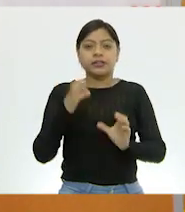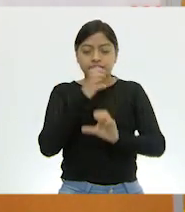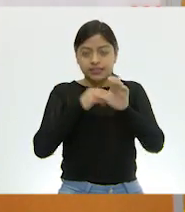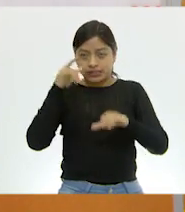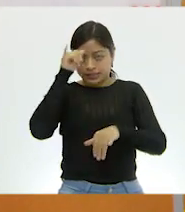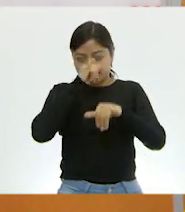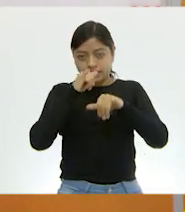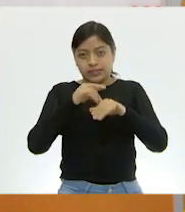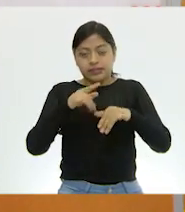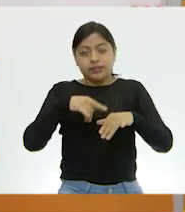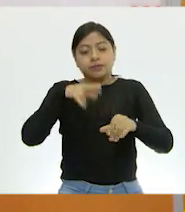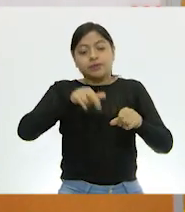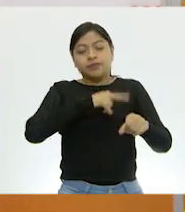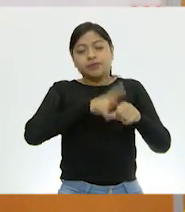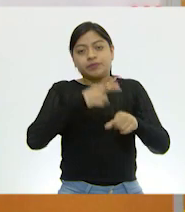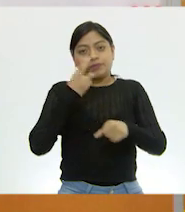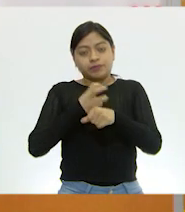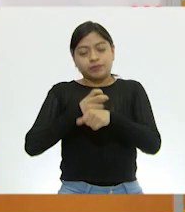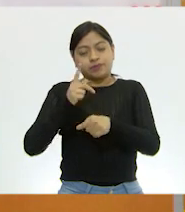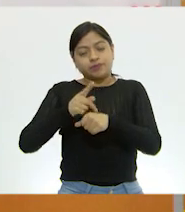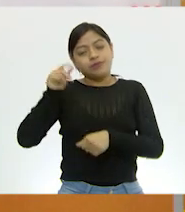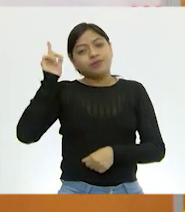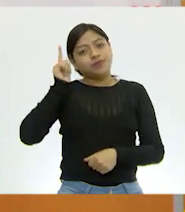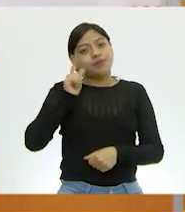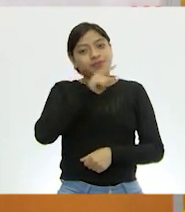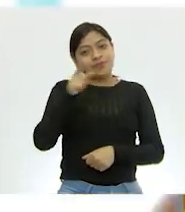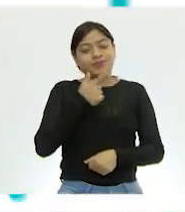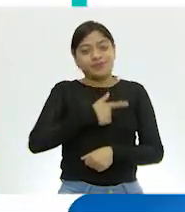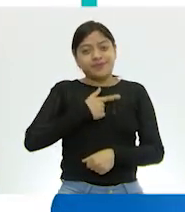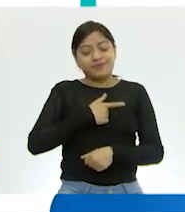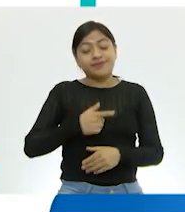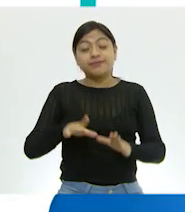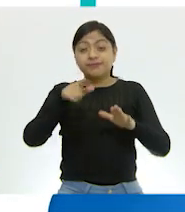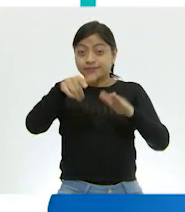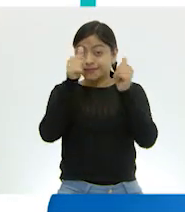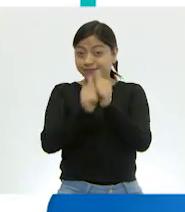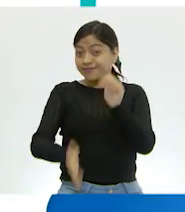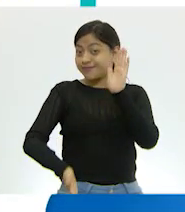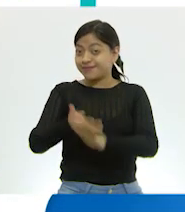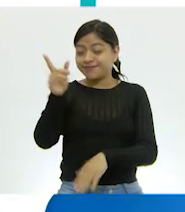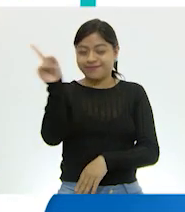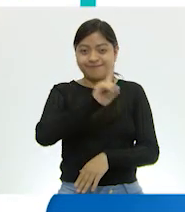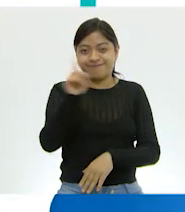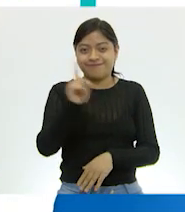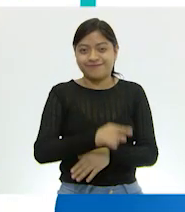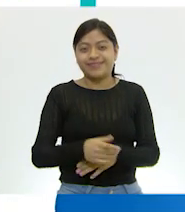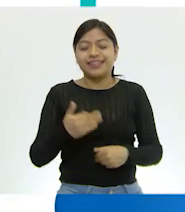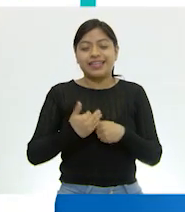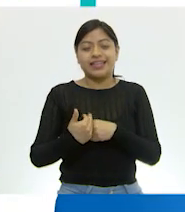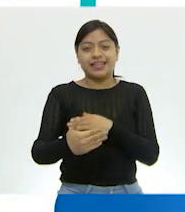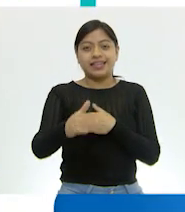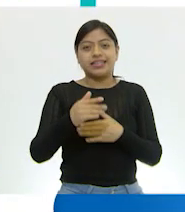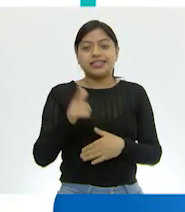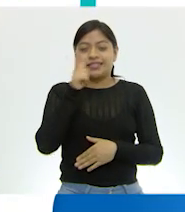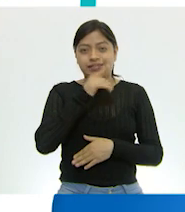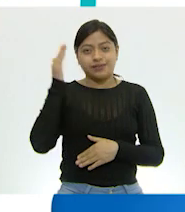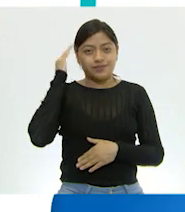Tercer Grado. Espero que lo hayas disfrutado tanto como nosotros. No se muevan porque continuamos con Lengua Materna.